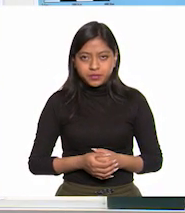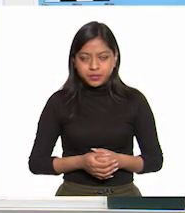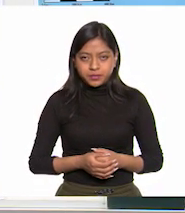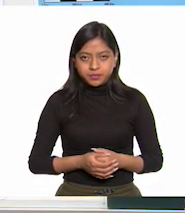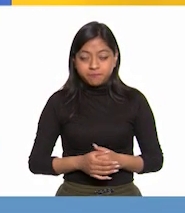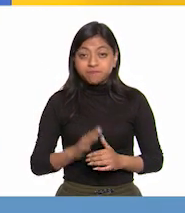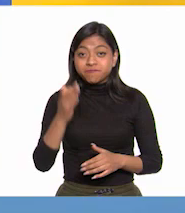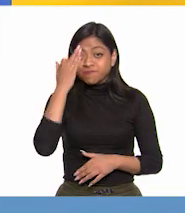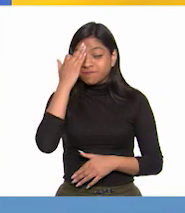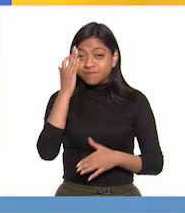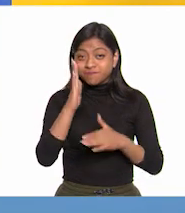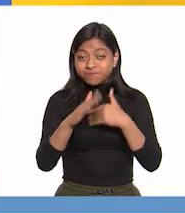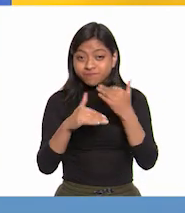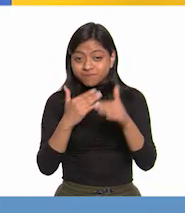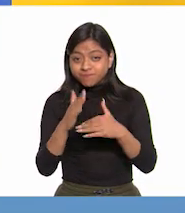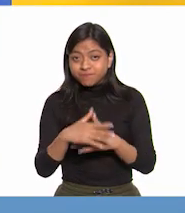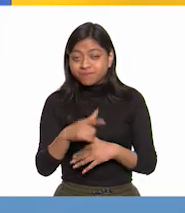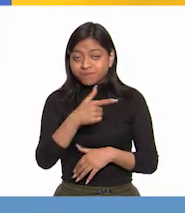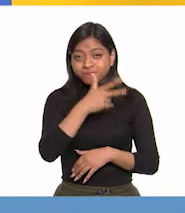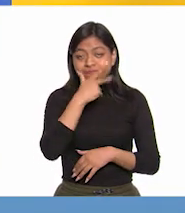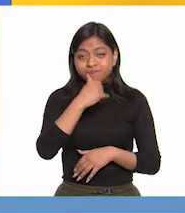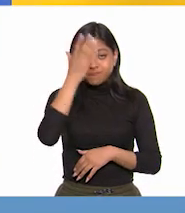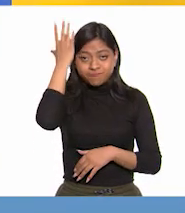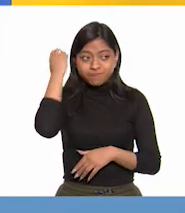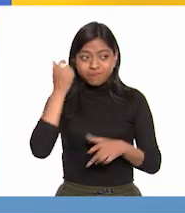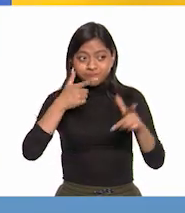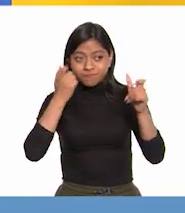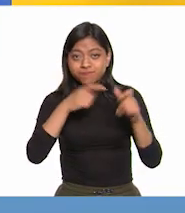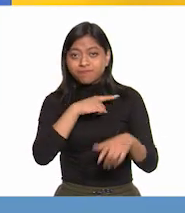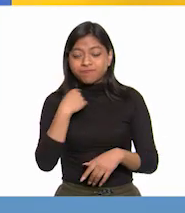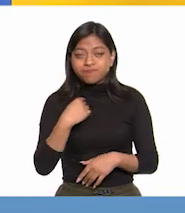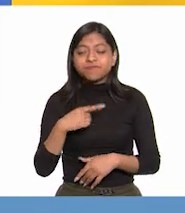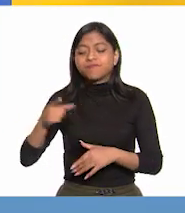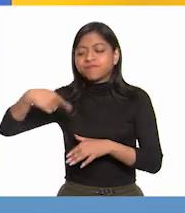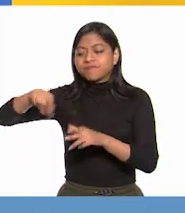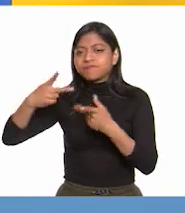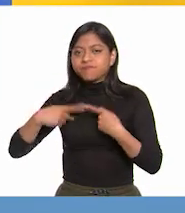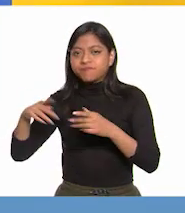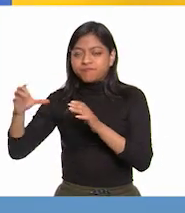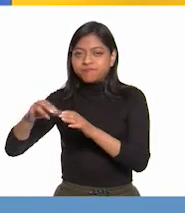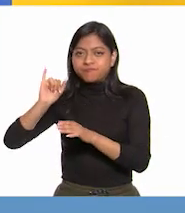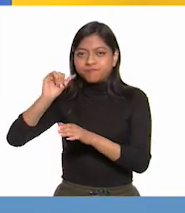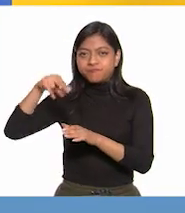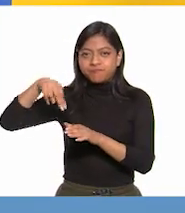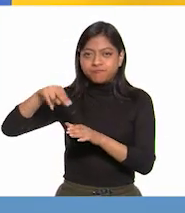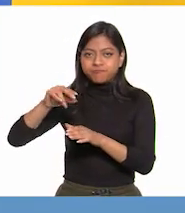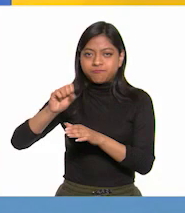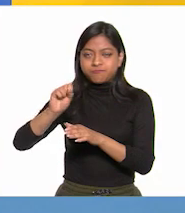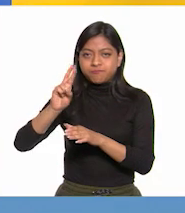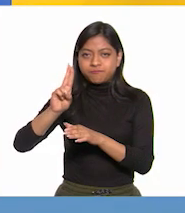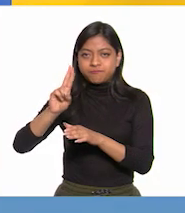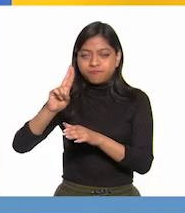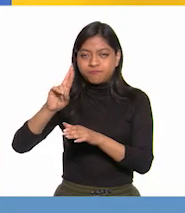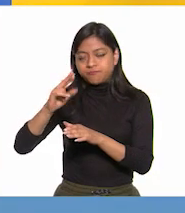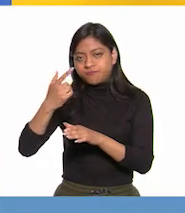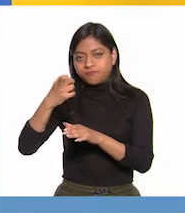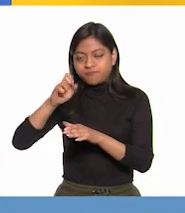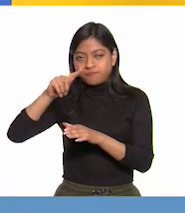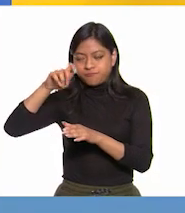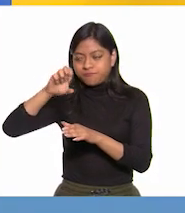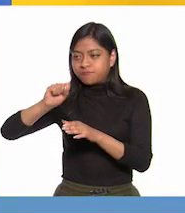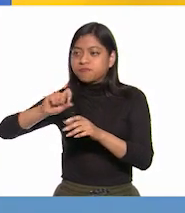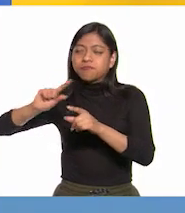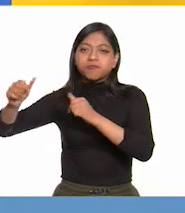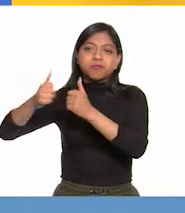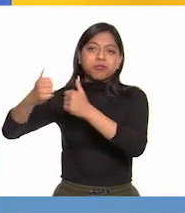Tiempo después del fusilamiento de Morelos, algunos insurgentes se dispersaron e hicieron guerrillas. Mientras tanto, en España,